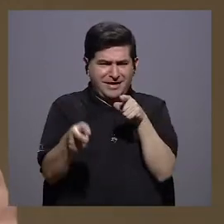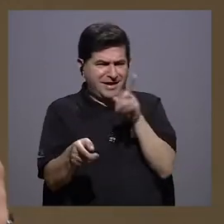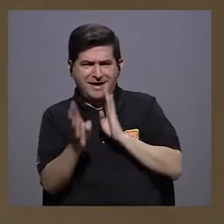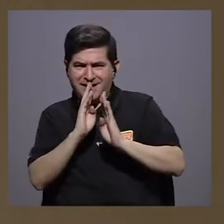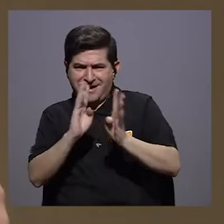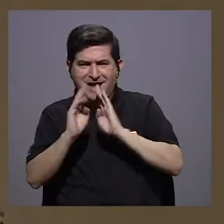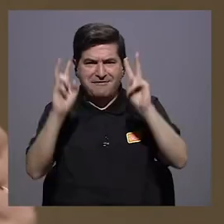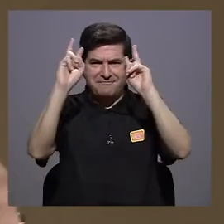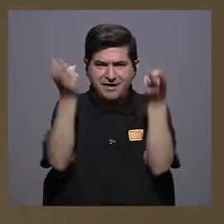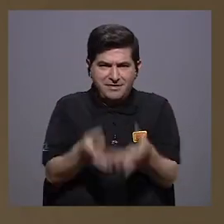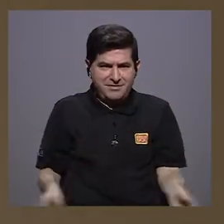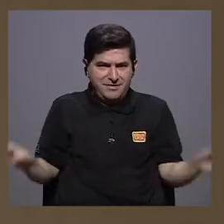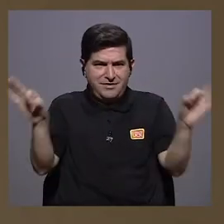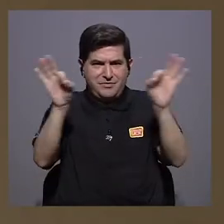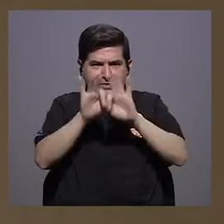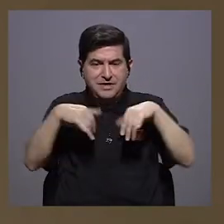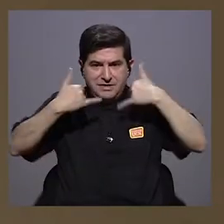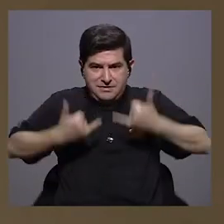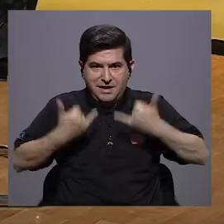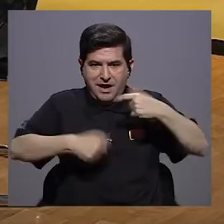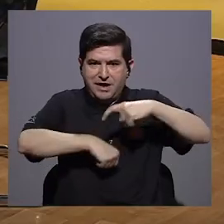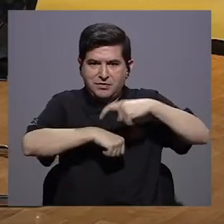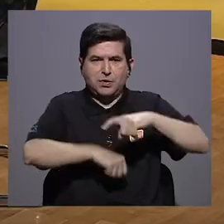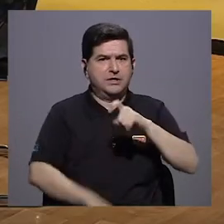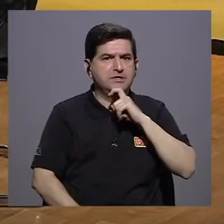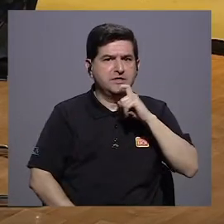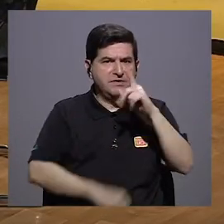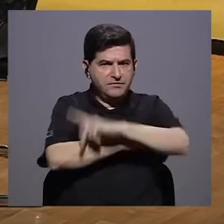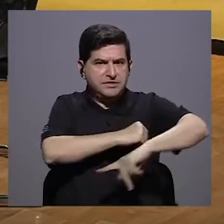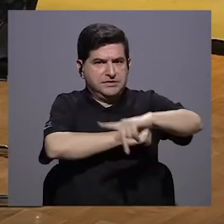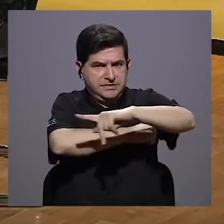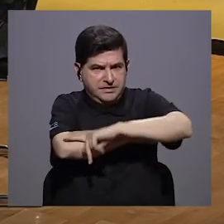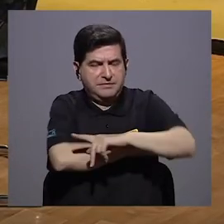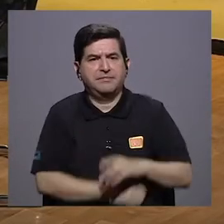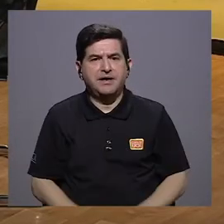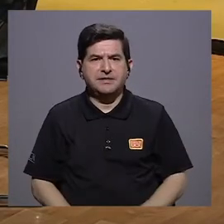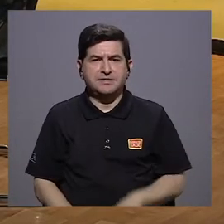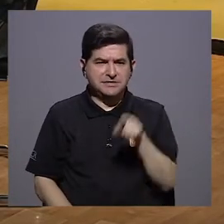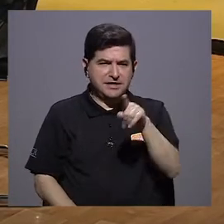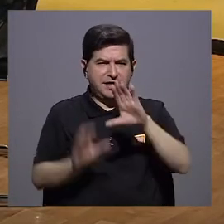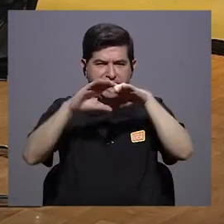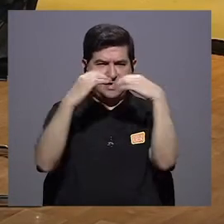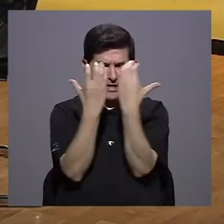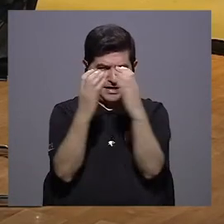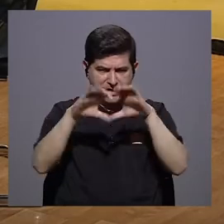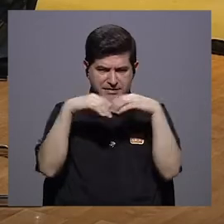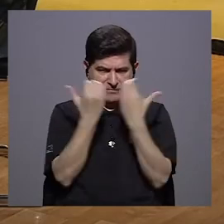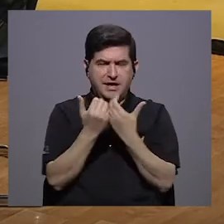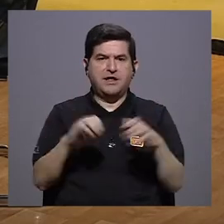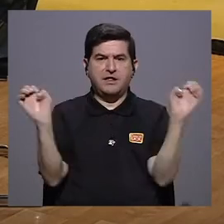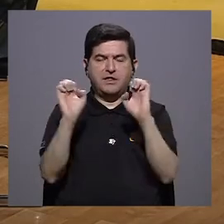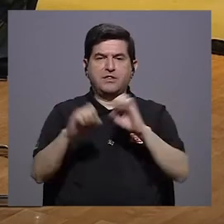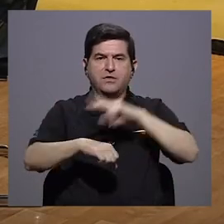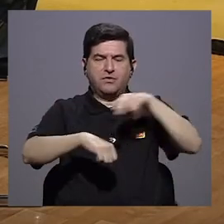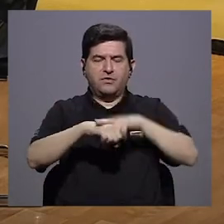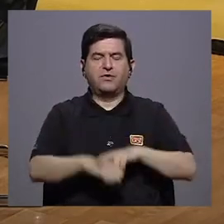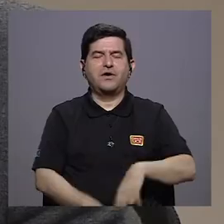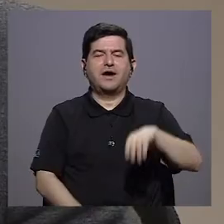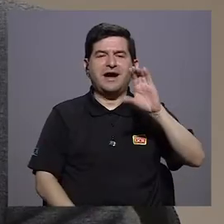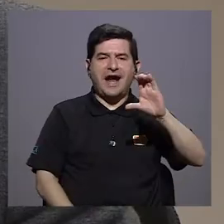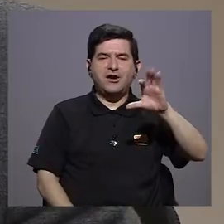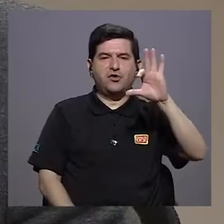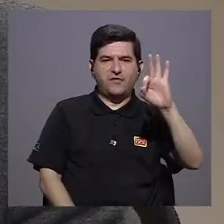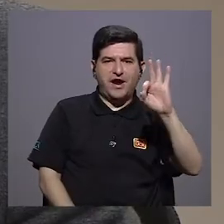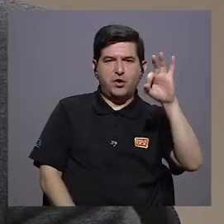sobre temas fundamentales en este momento tan difícil país que vivimos, que se categoriza de emergencia nacional. Les presento a Carlos